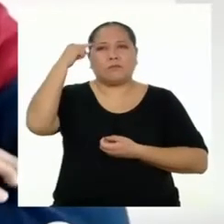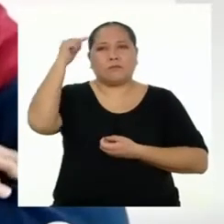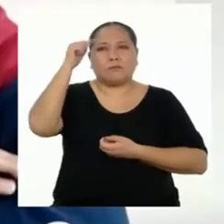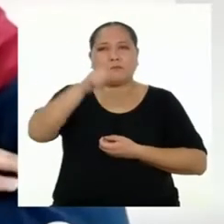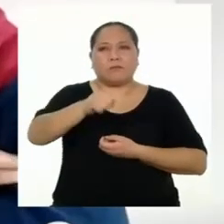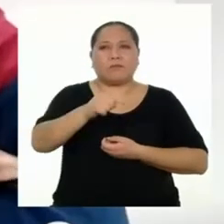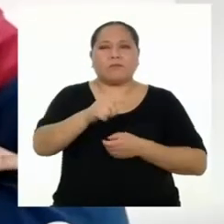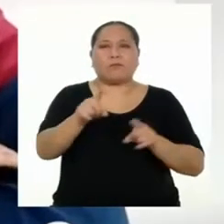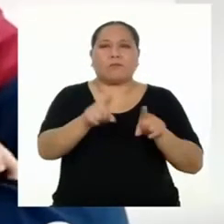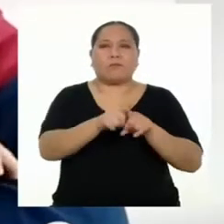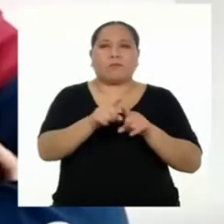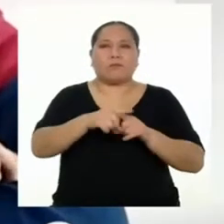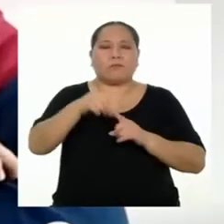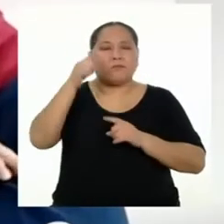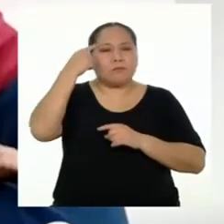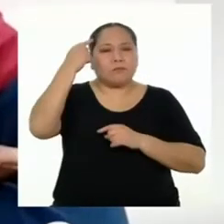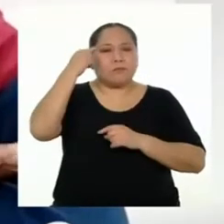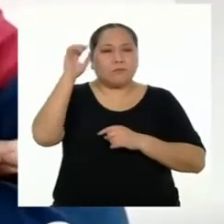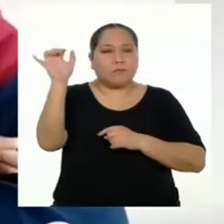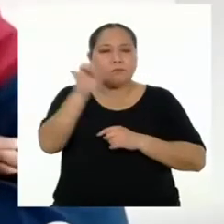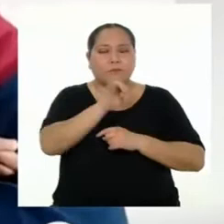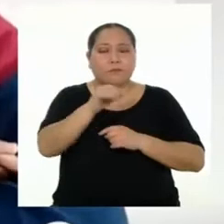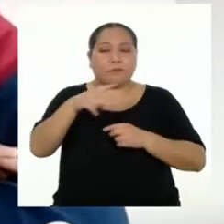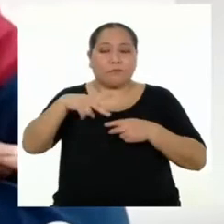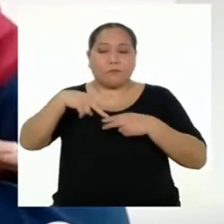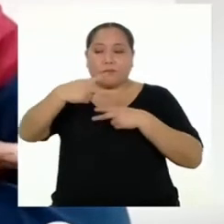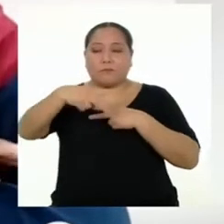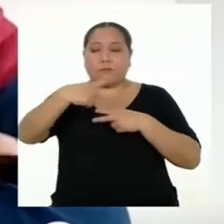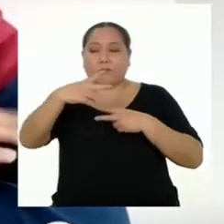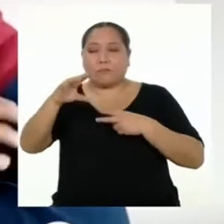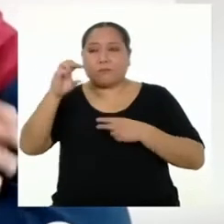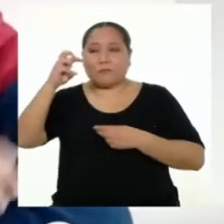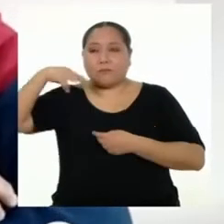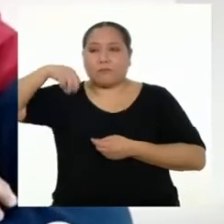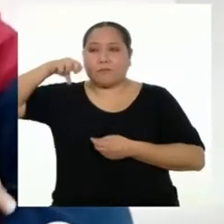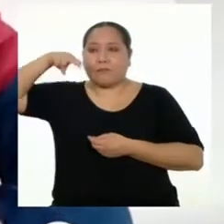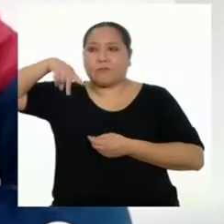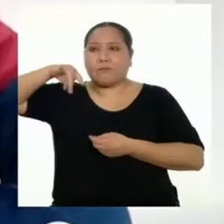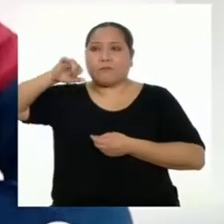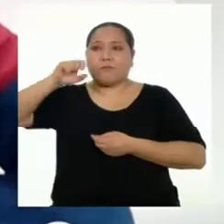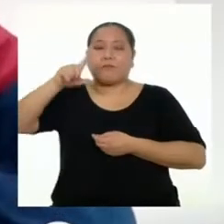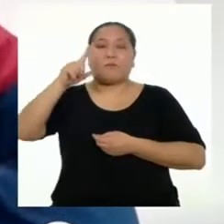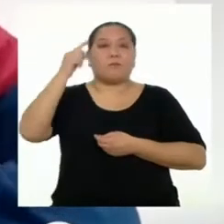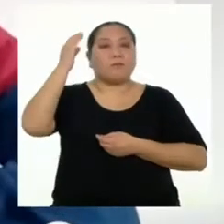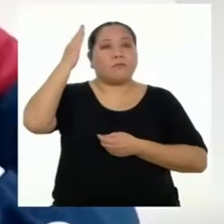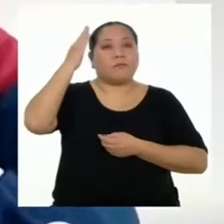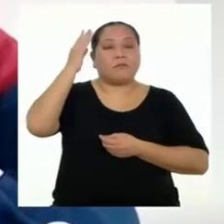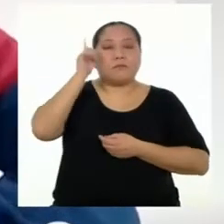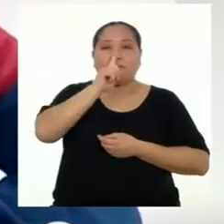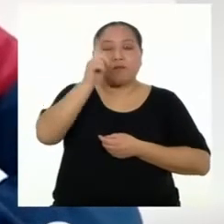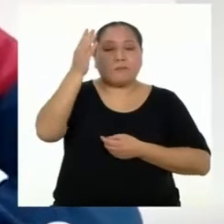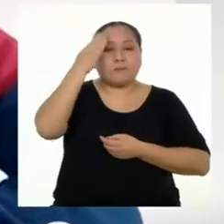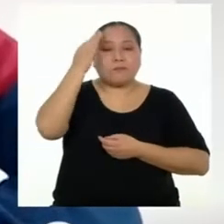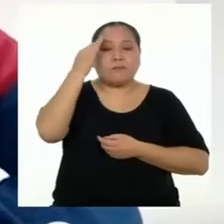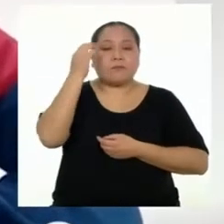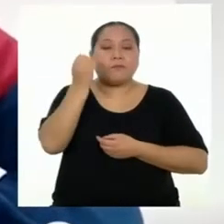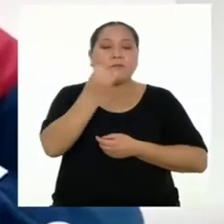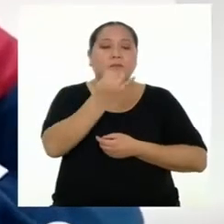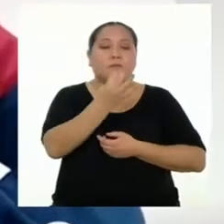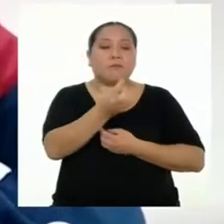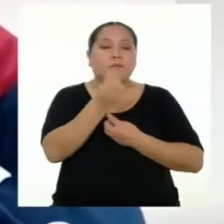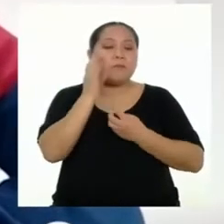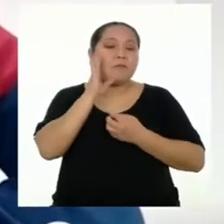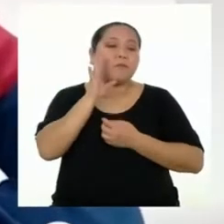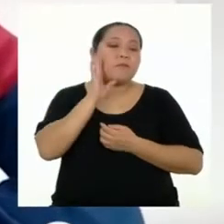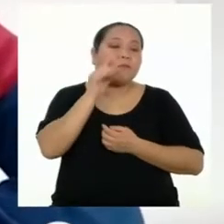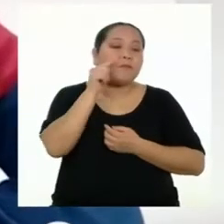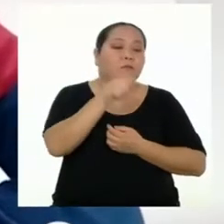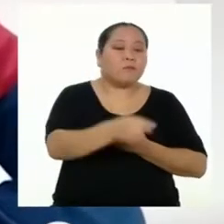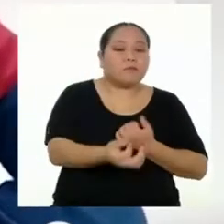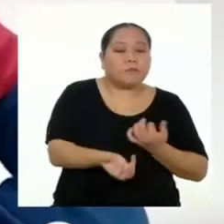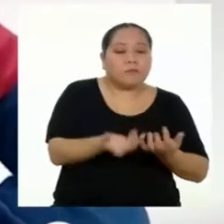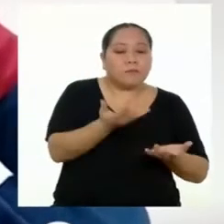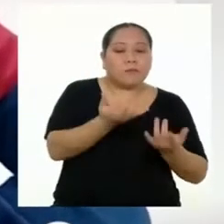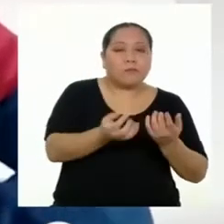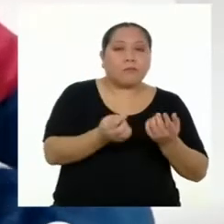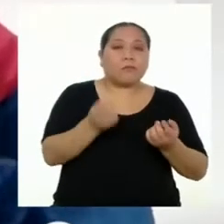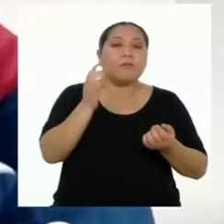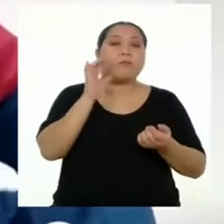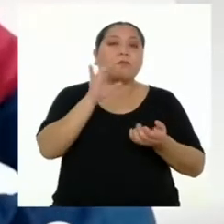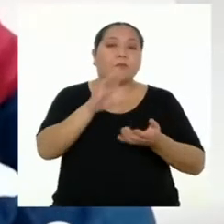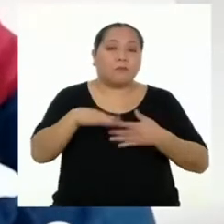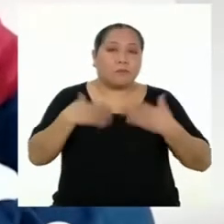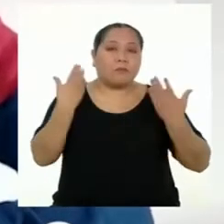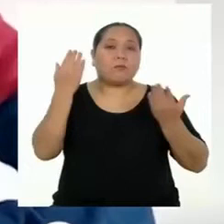pienso lo mismo. Creo que los vecinos de Manuel desconocen que hay algunos residuos que pueden ser reutilizados. Y no todo debe ser basura.